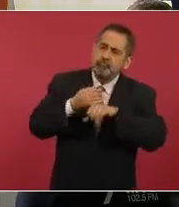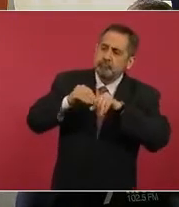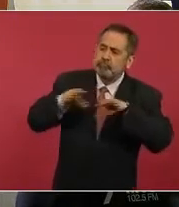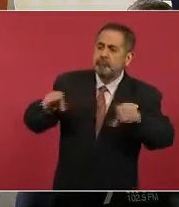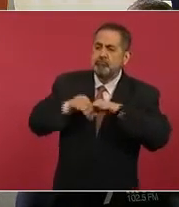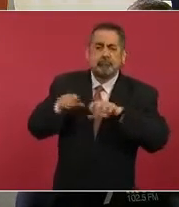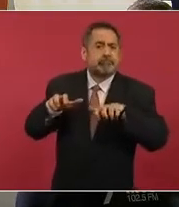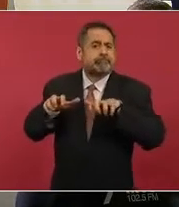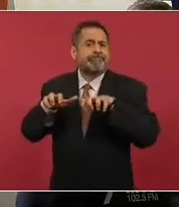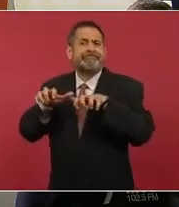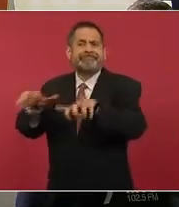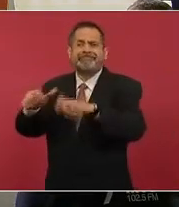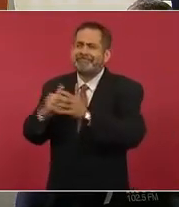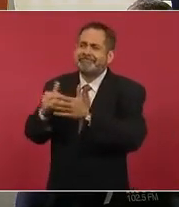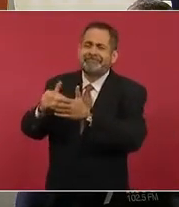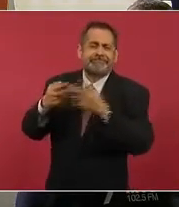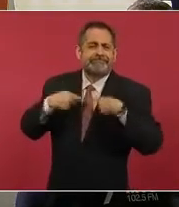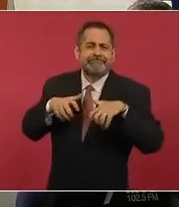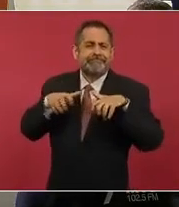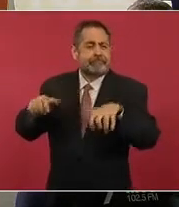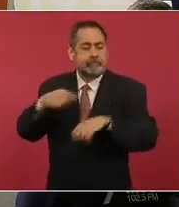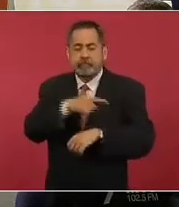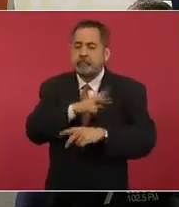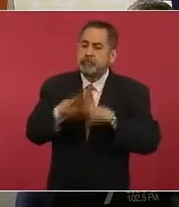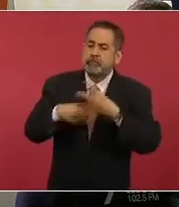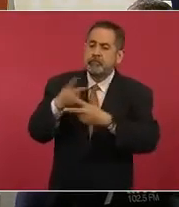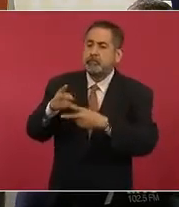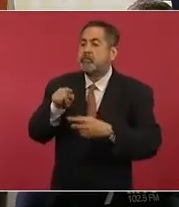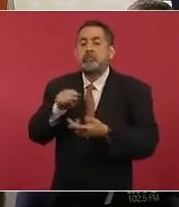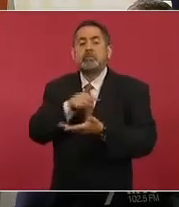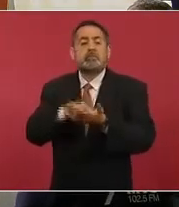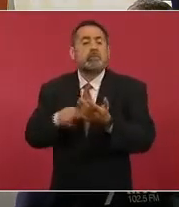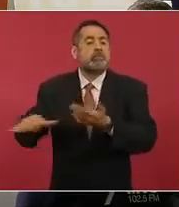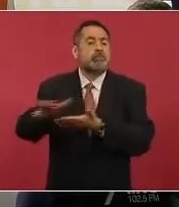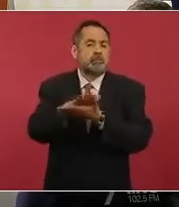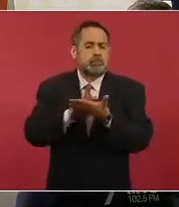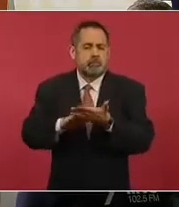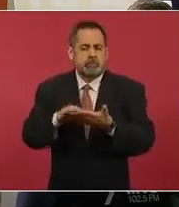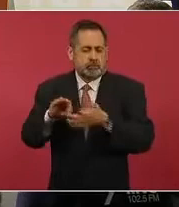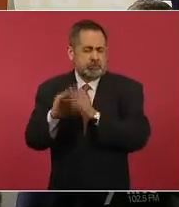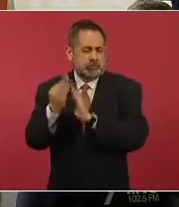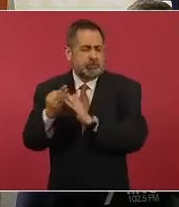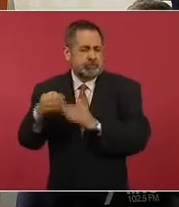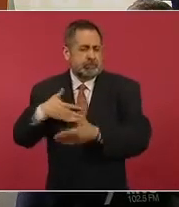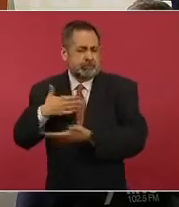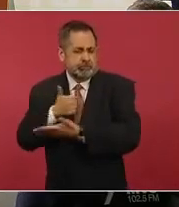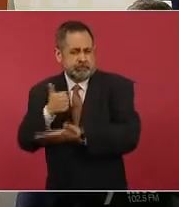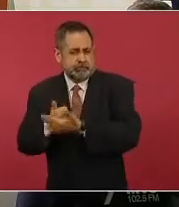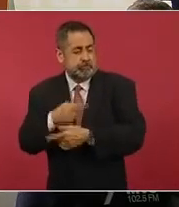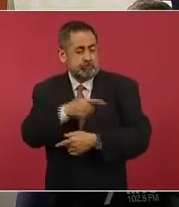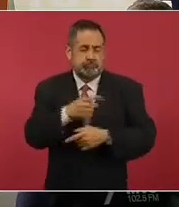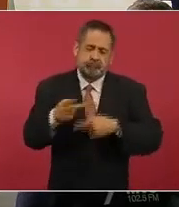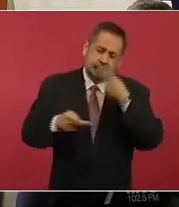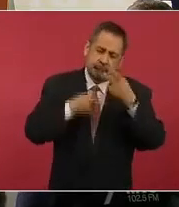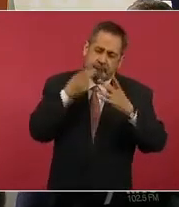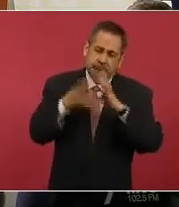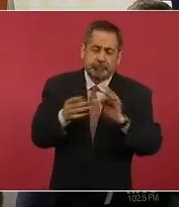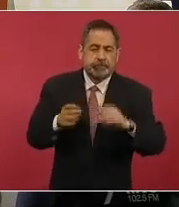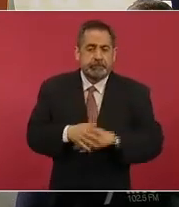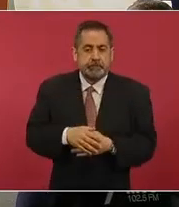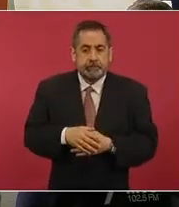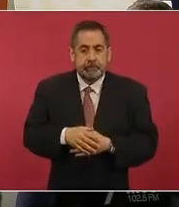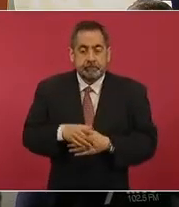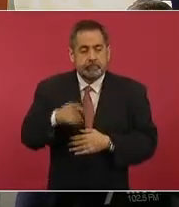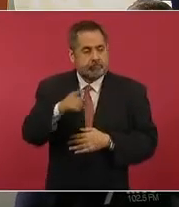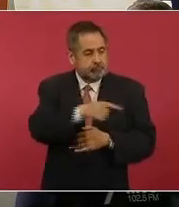decenas de miles de personas reunidas en un barrio humilde de los alrededores de esta ciudad. Créeme que te ha hecho